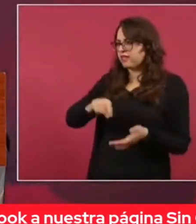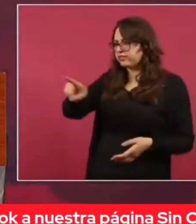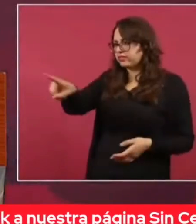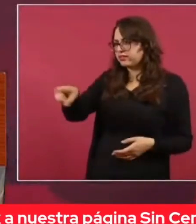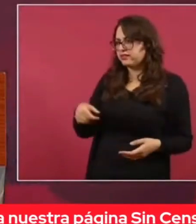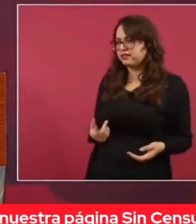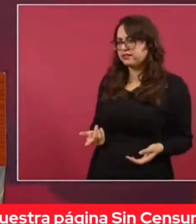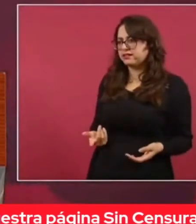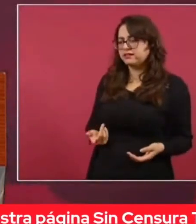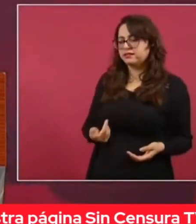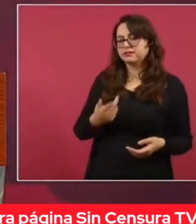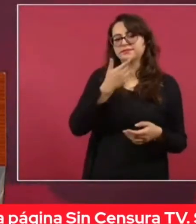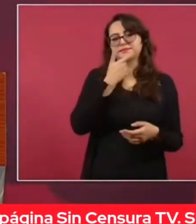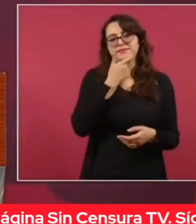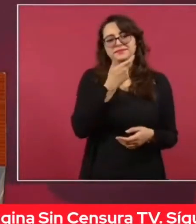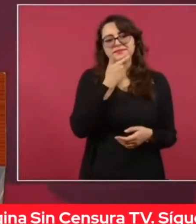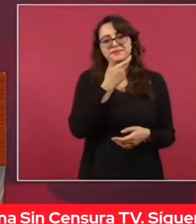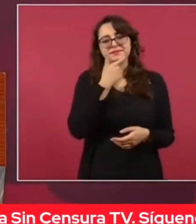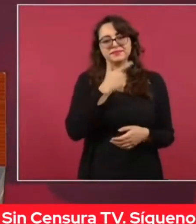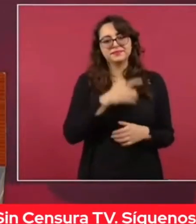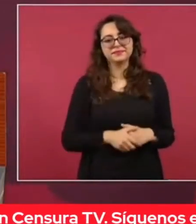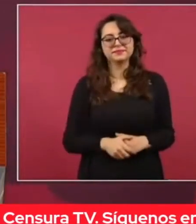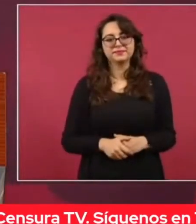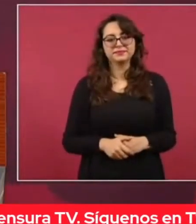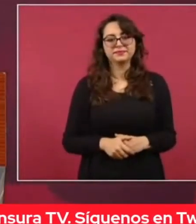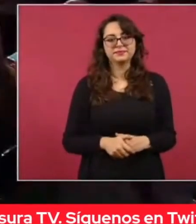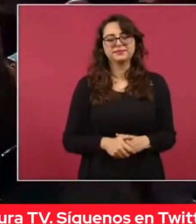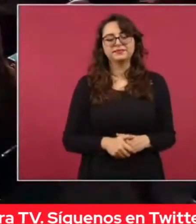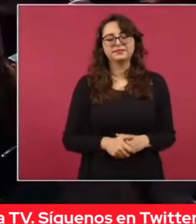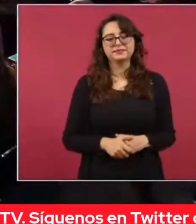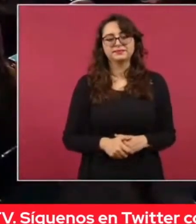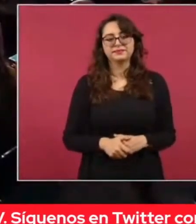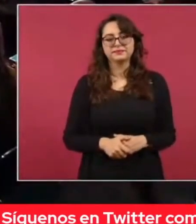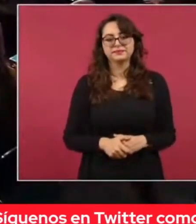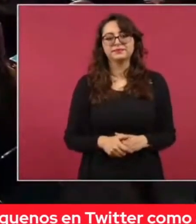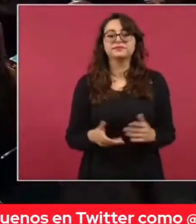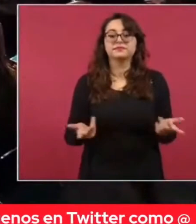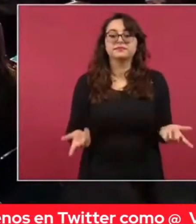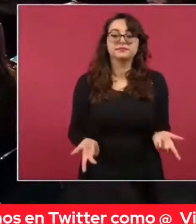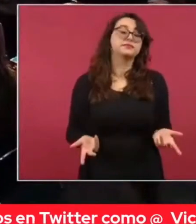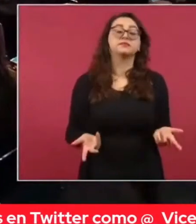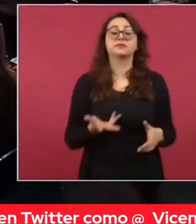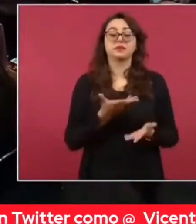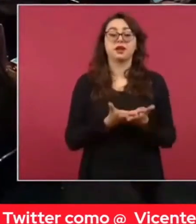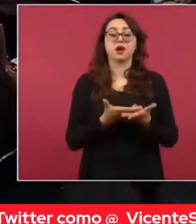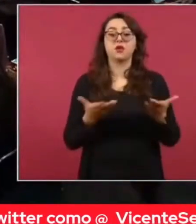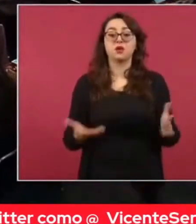Este, pero así dicen, no tenemos nada que ver.